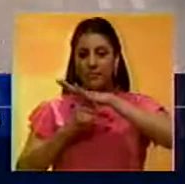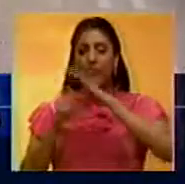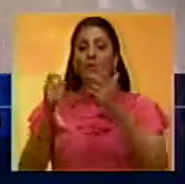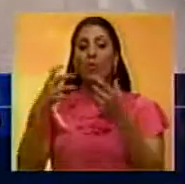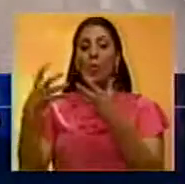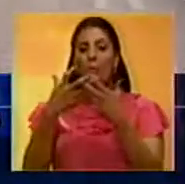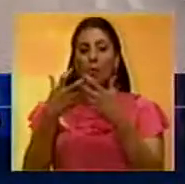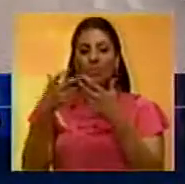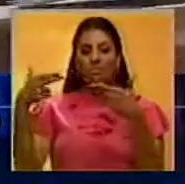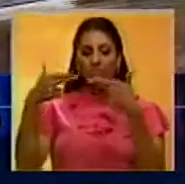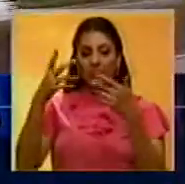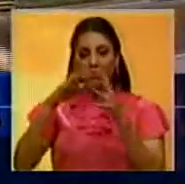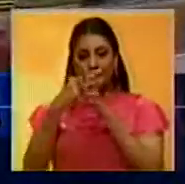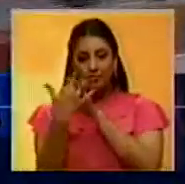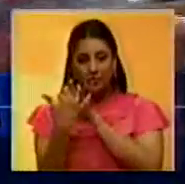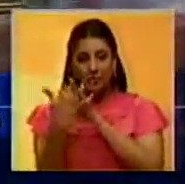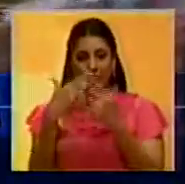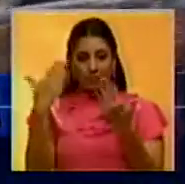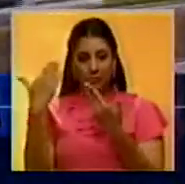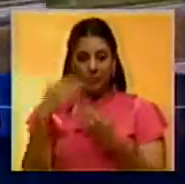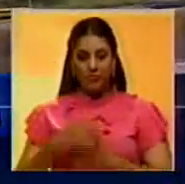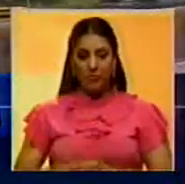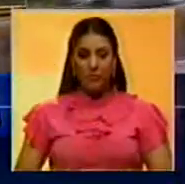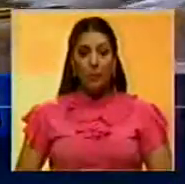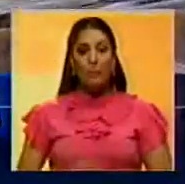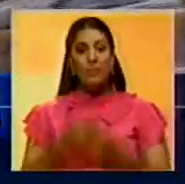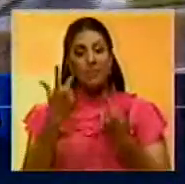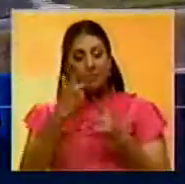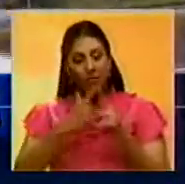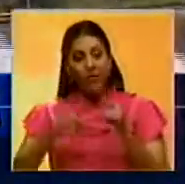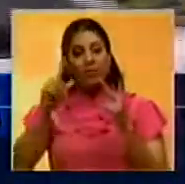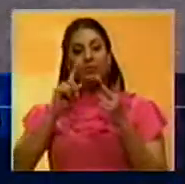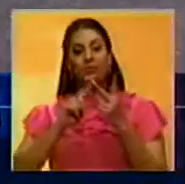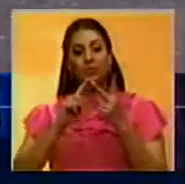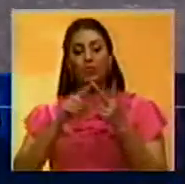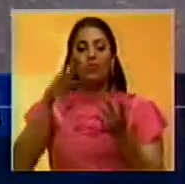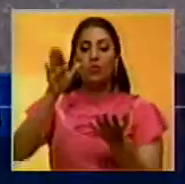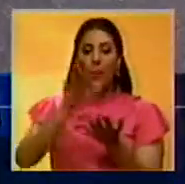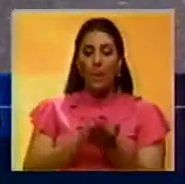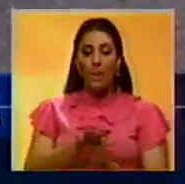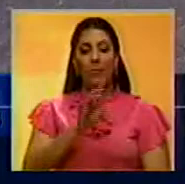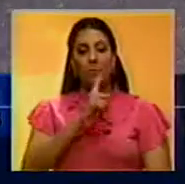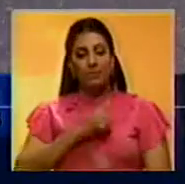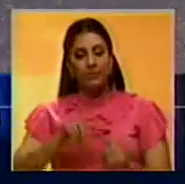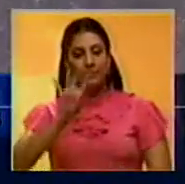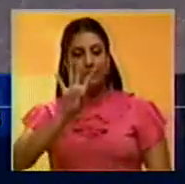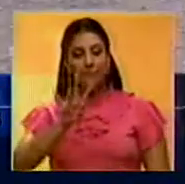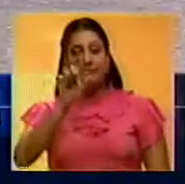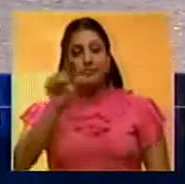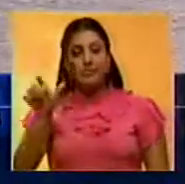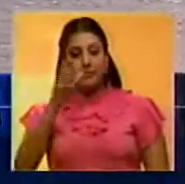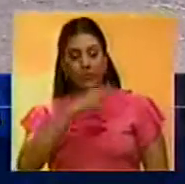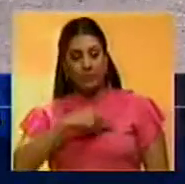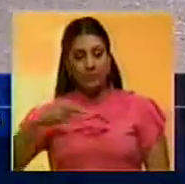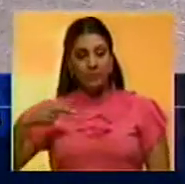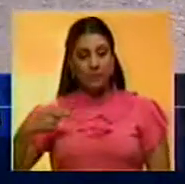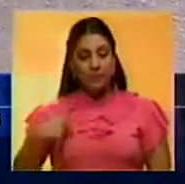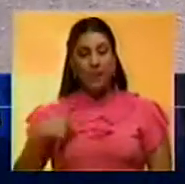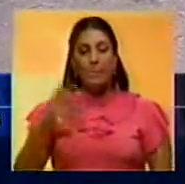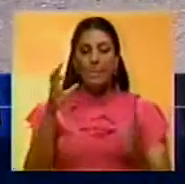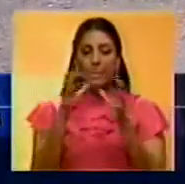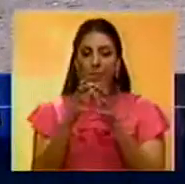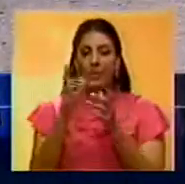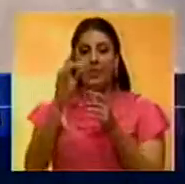enfrentamiento en el barrio El Estanque. En otro procedimiento cayeron otros cuatro antisociales en los